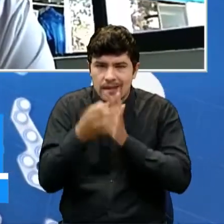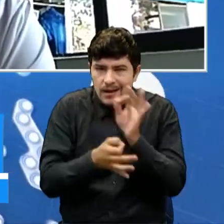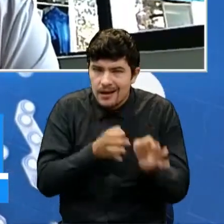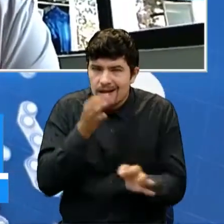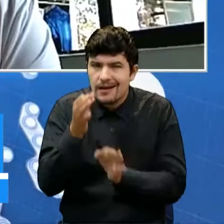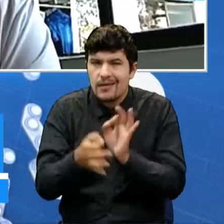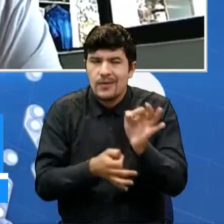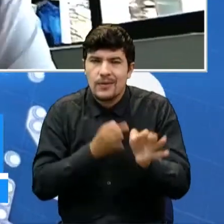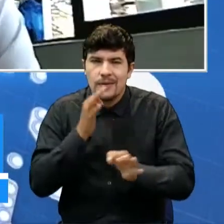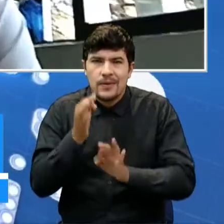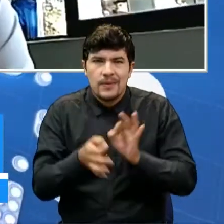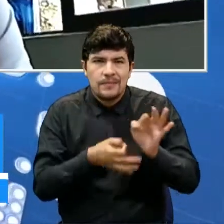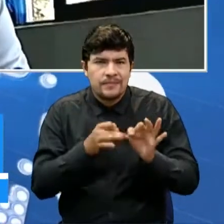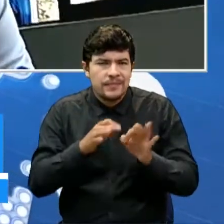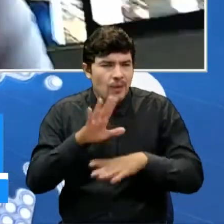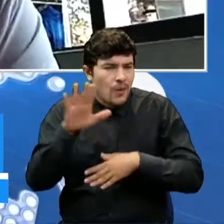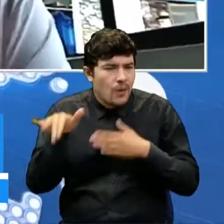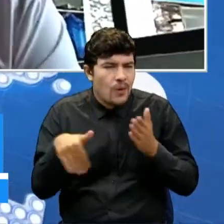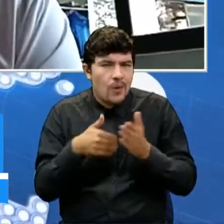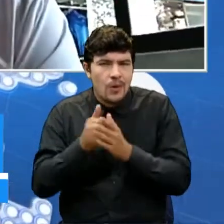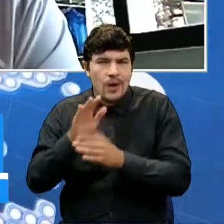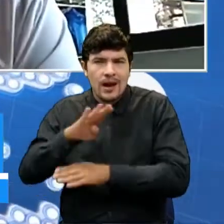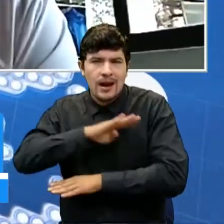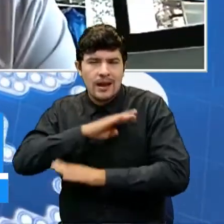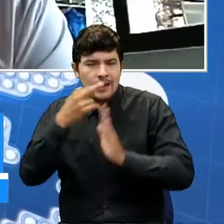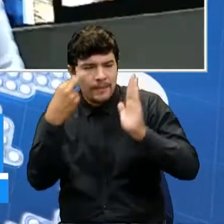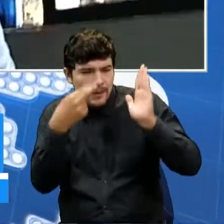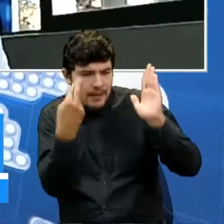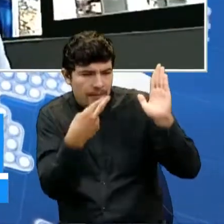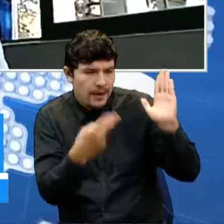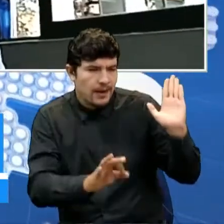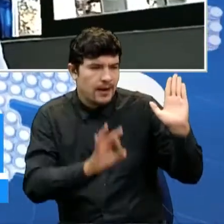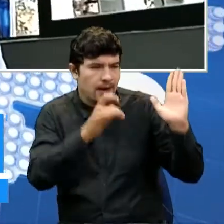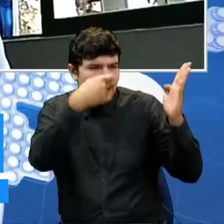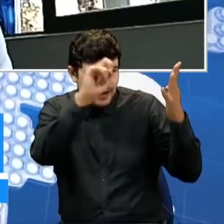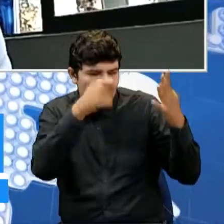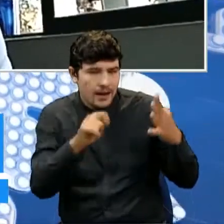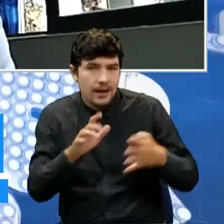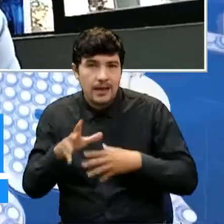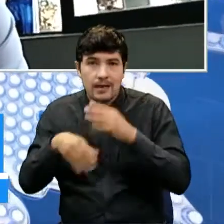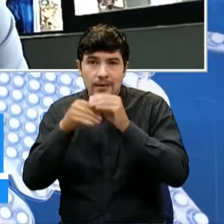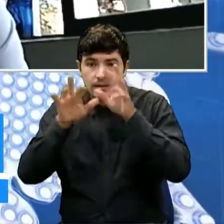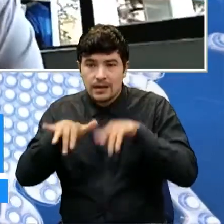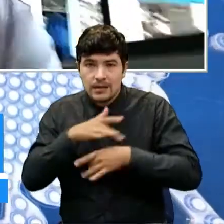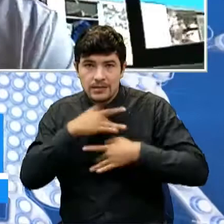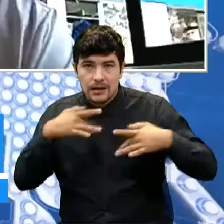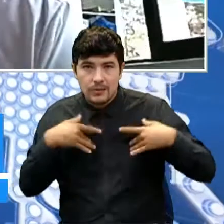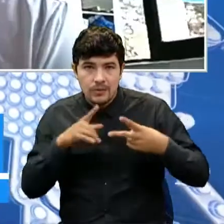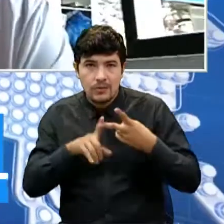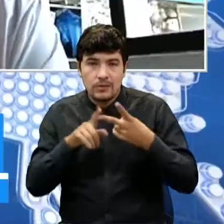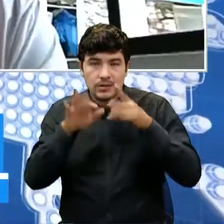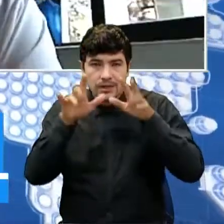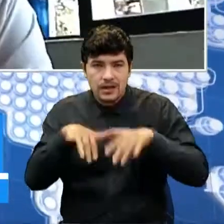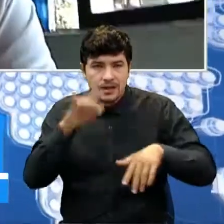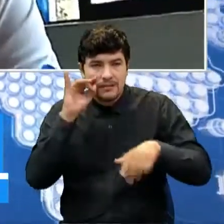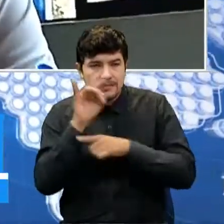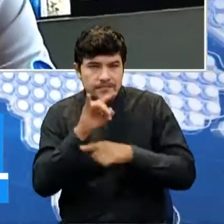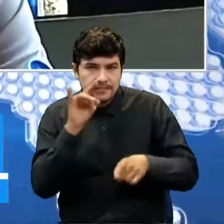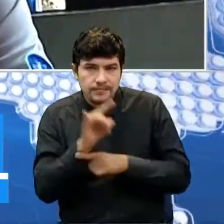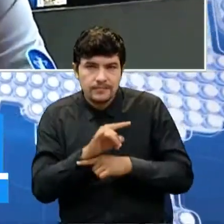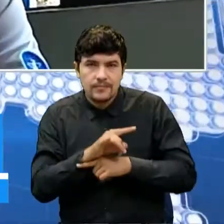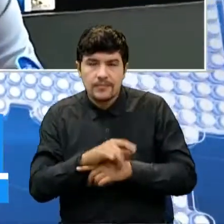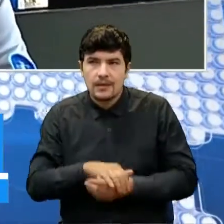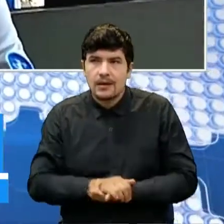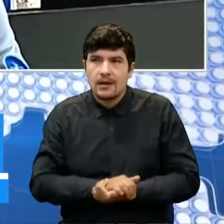bioseguridad implementadas desde la Administración Central, en cabeza de la Secretaría de Salud, de la Secretaría de Interior. En